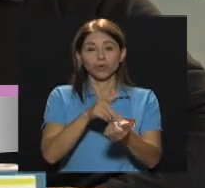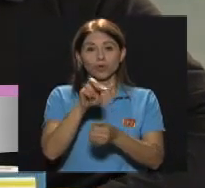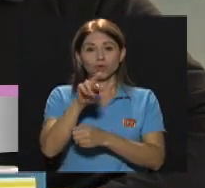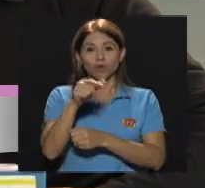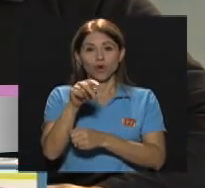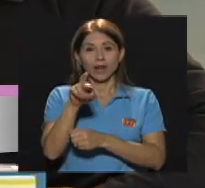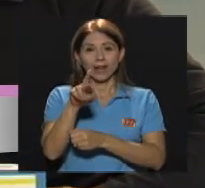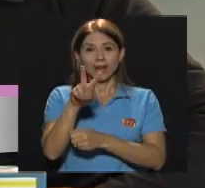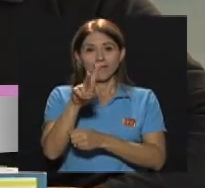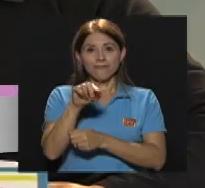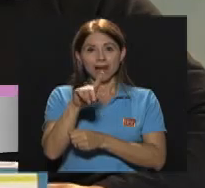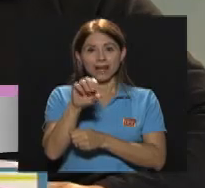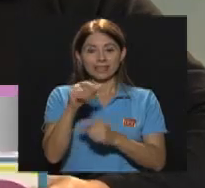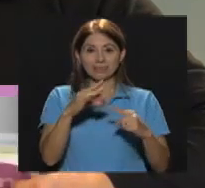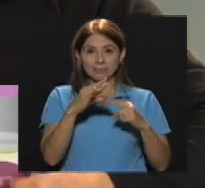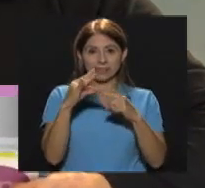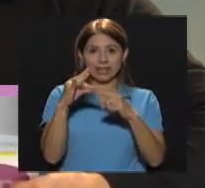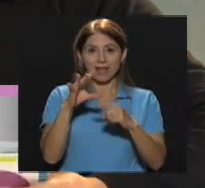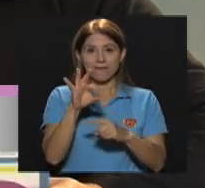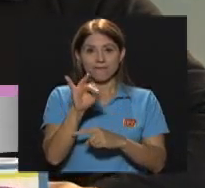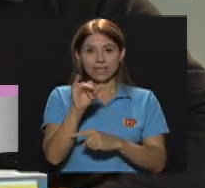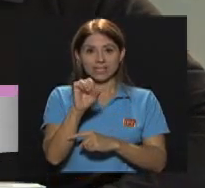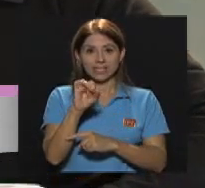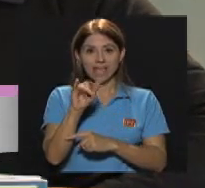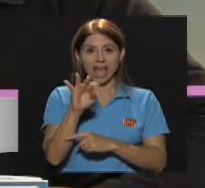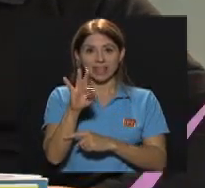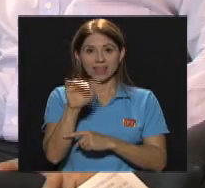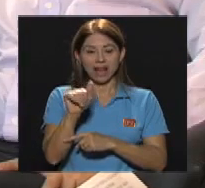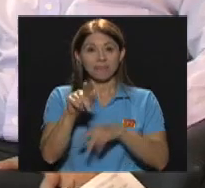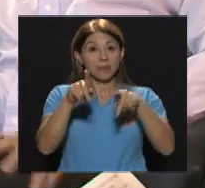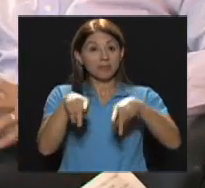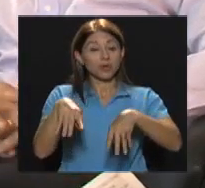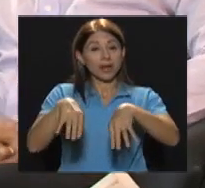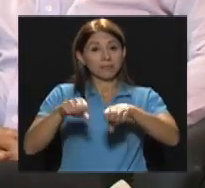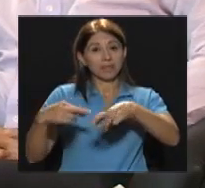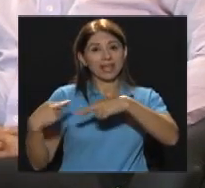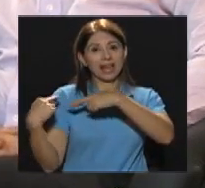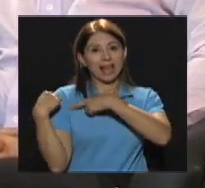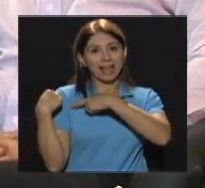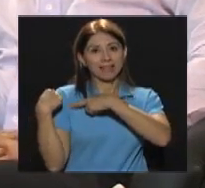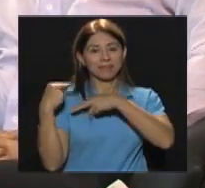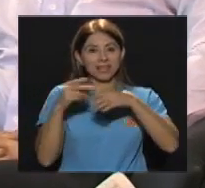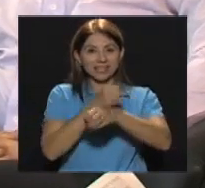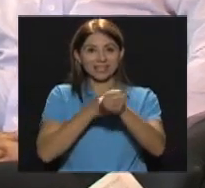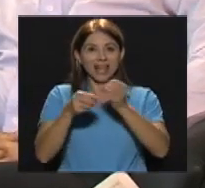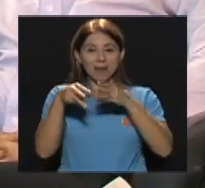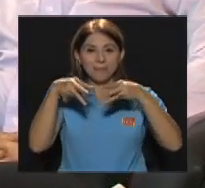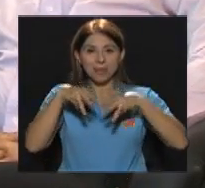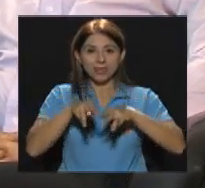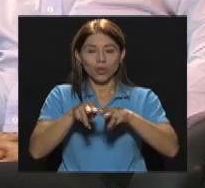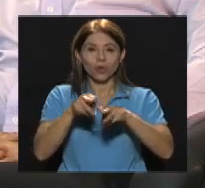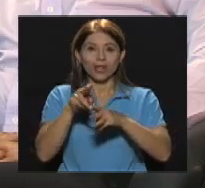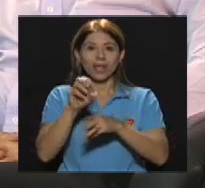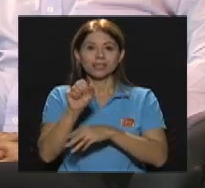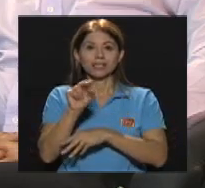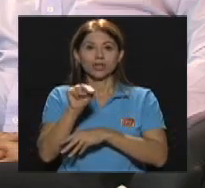Encargado de la sala De metodología Snusselin Y la señora Joana Cerdas Quien es directora De la fundación Meco